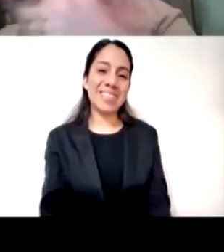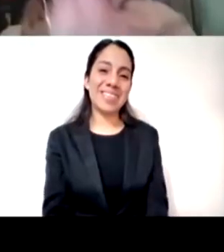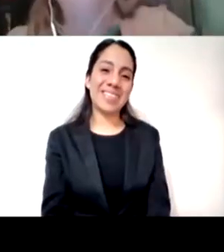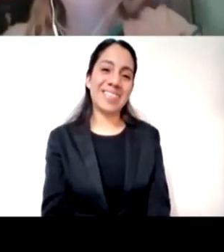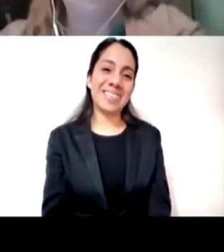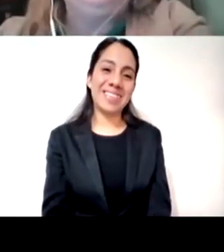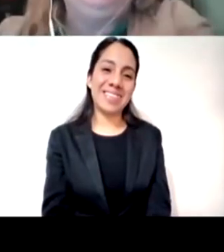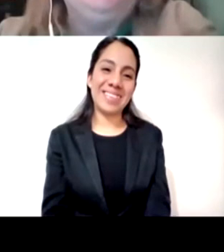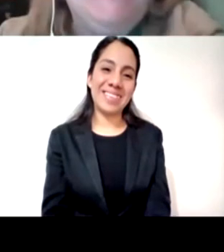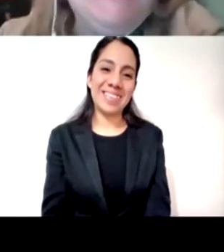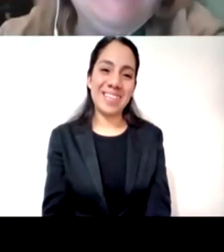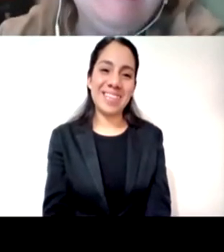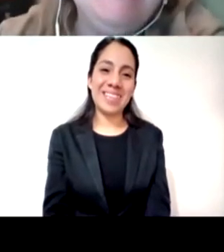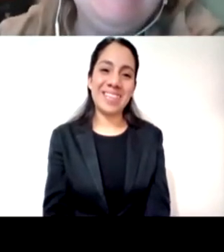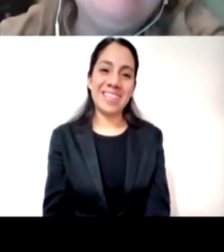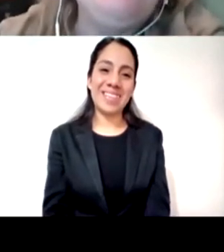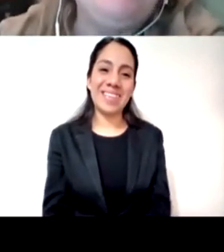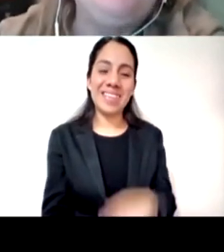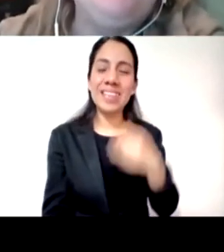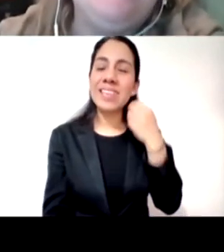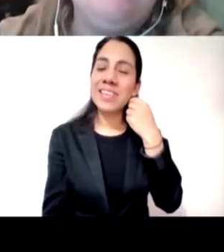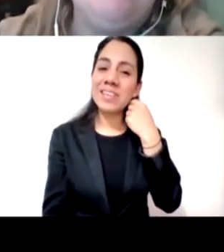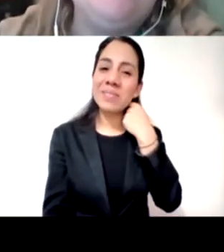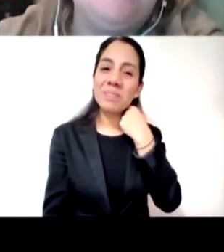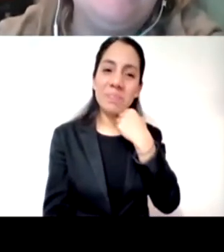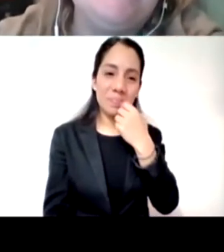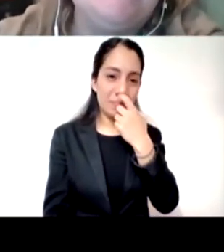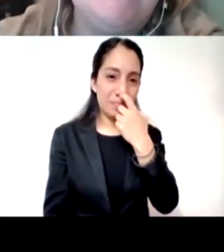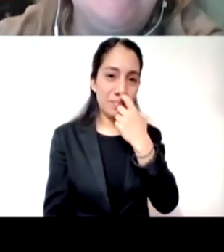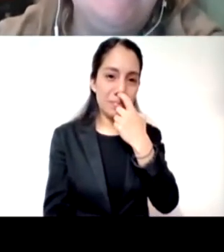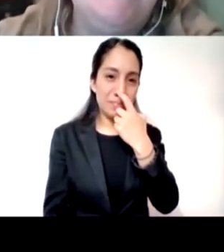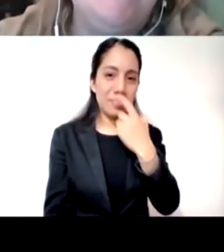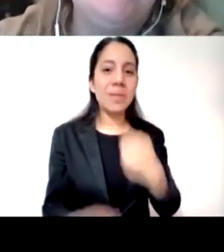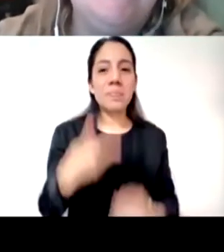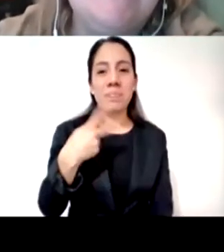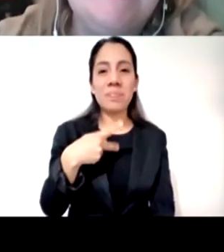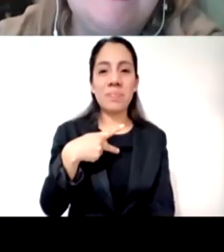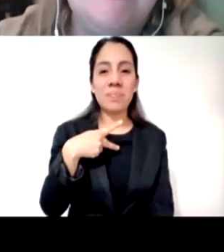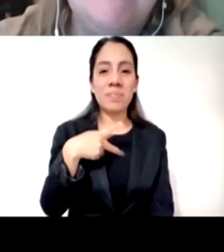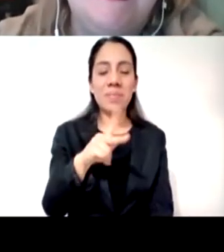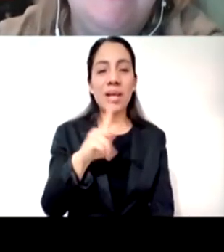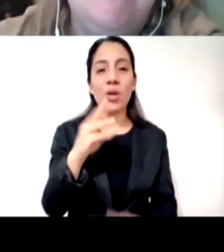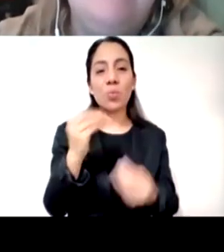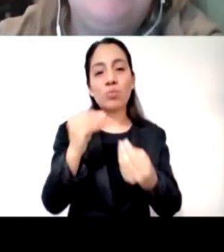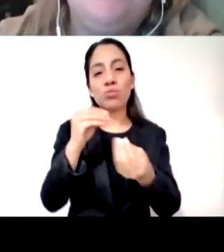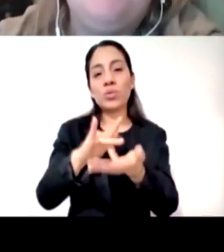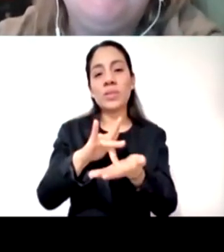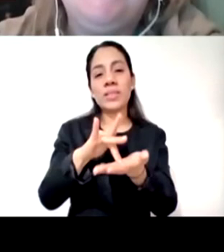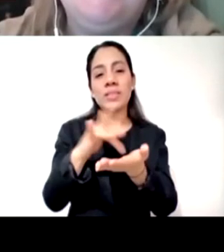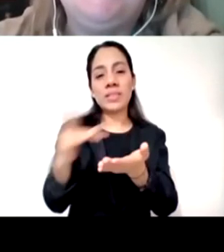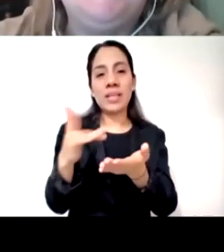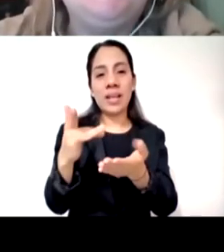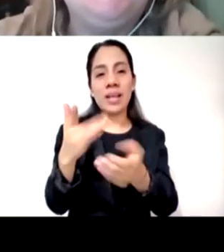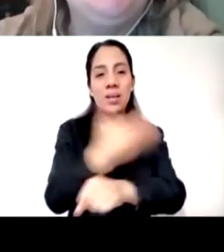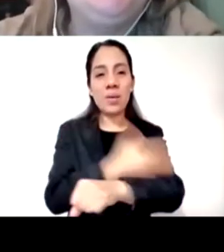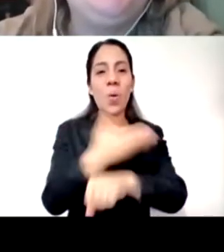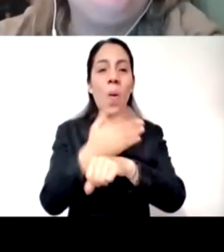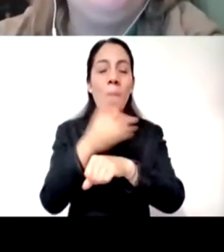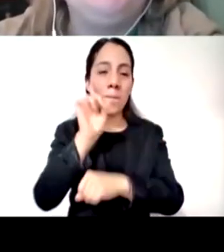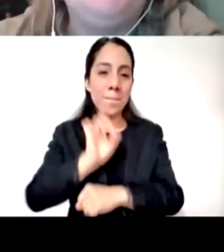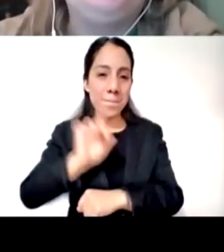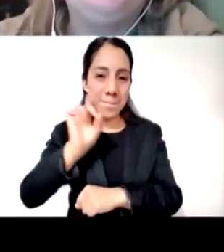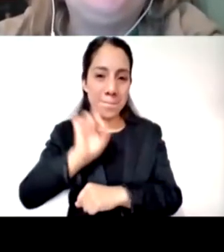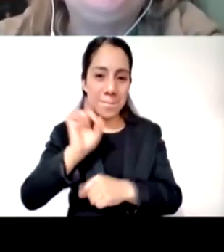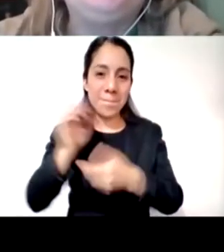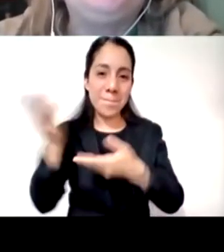gracias tiernísimo gracias pero quisiera agradecer a mis compañeras que están aquí